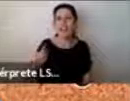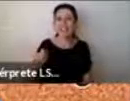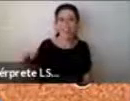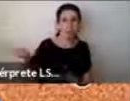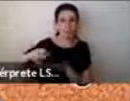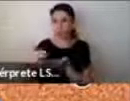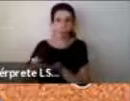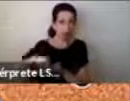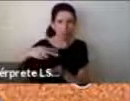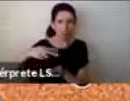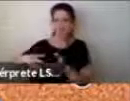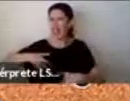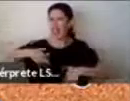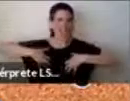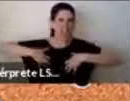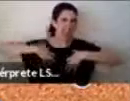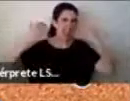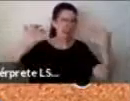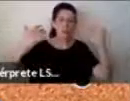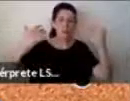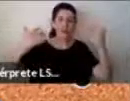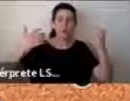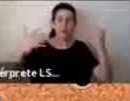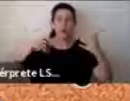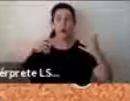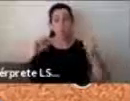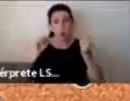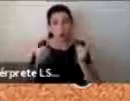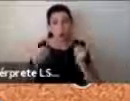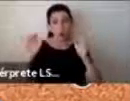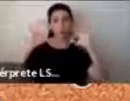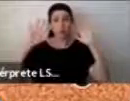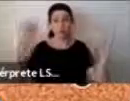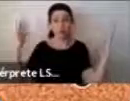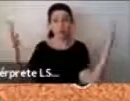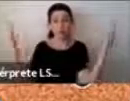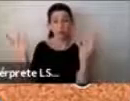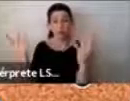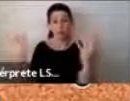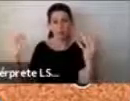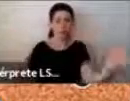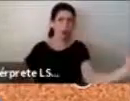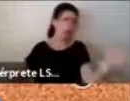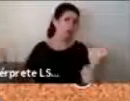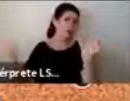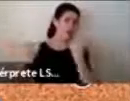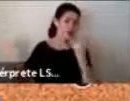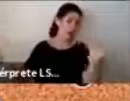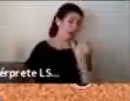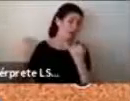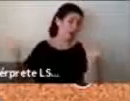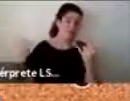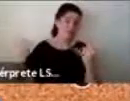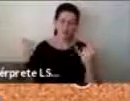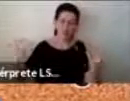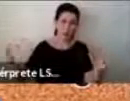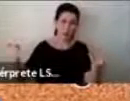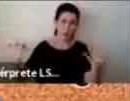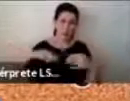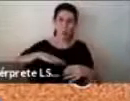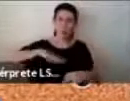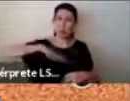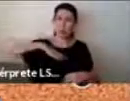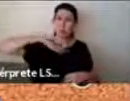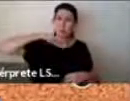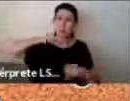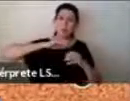el ambiente que están generando que la respuesta sea totalmente explosiva y desproporcionada entonces también